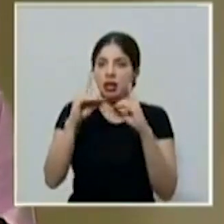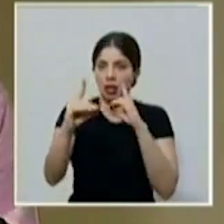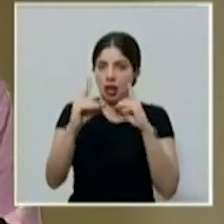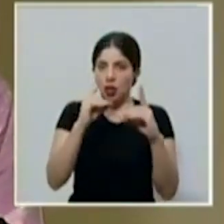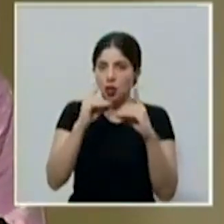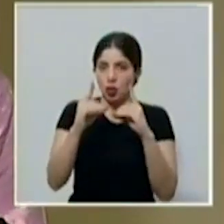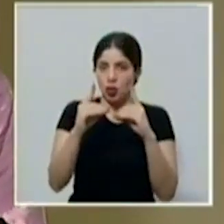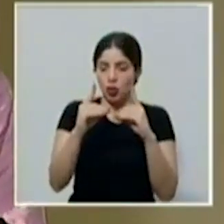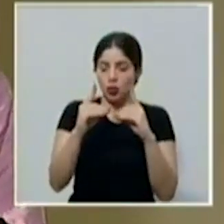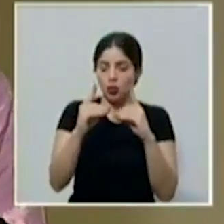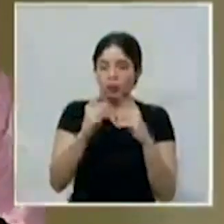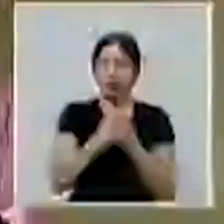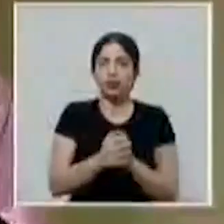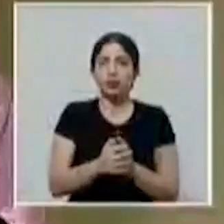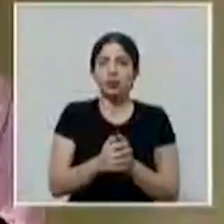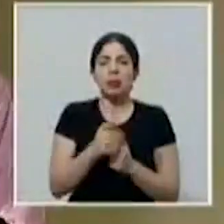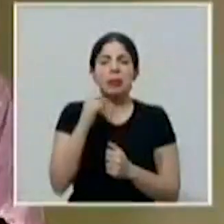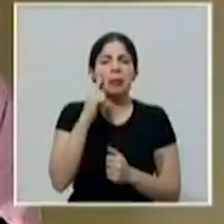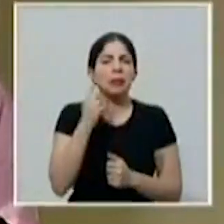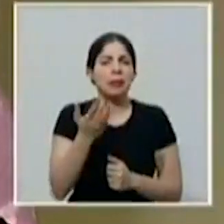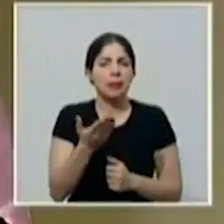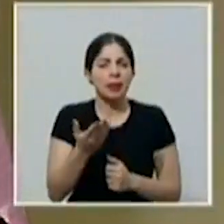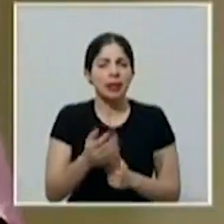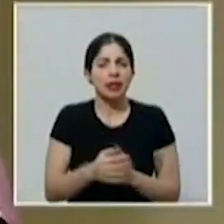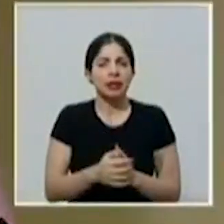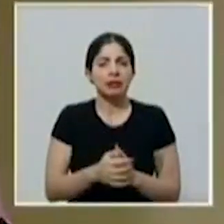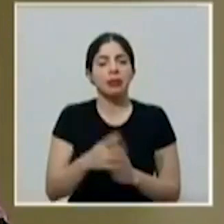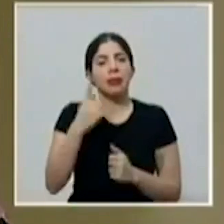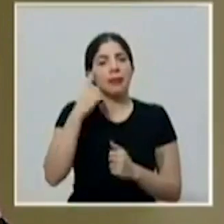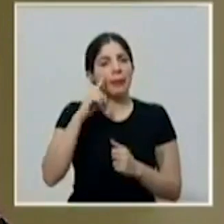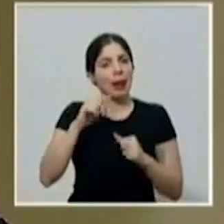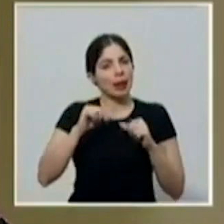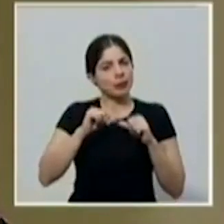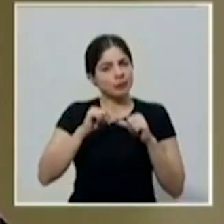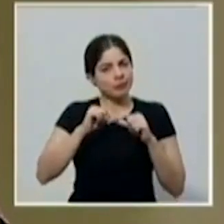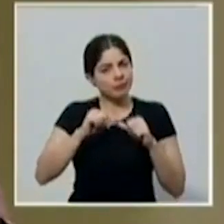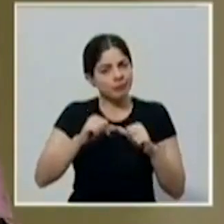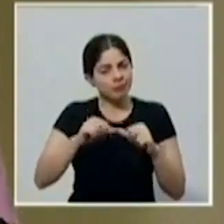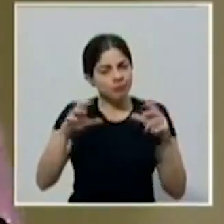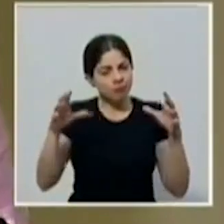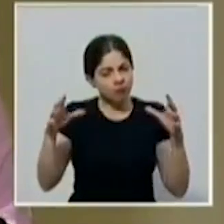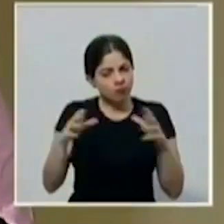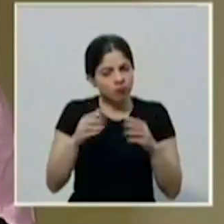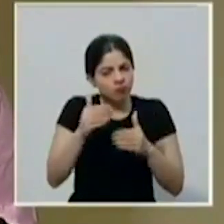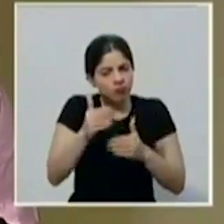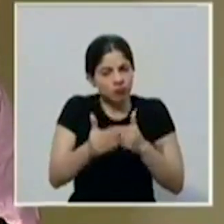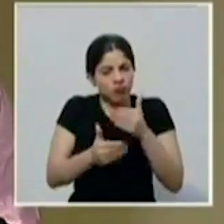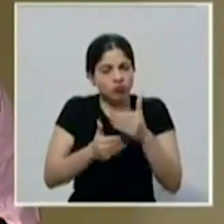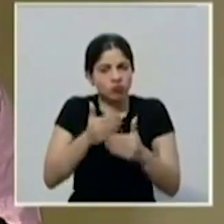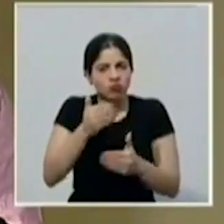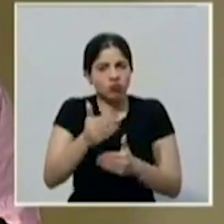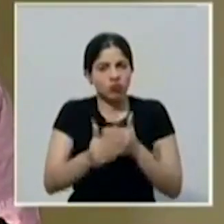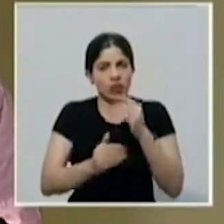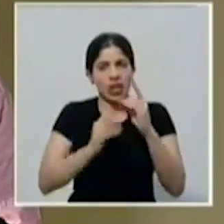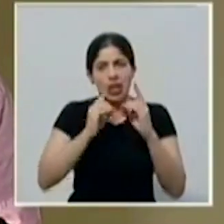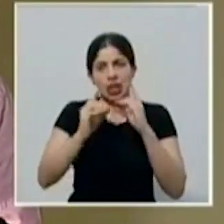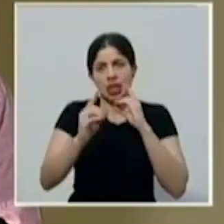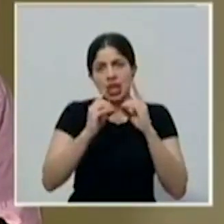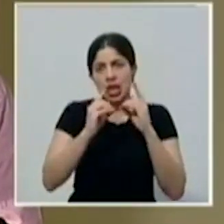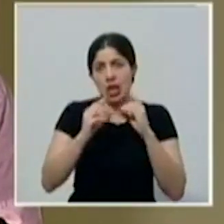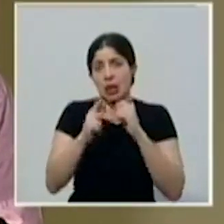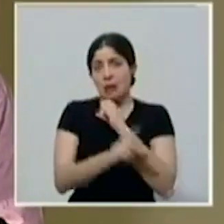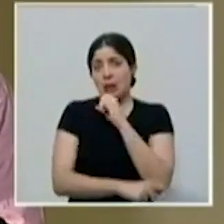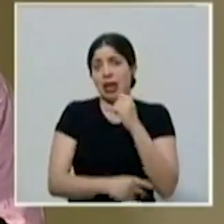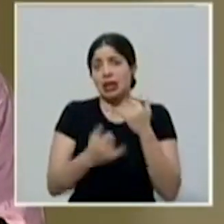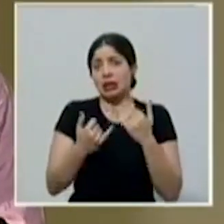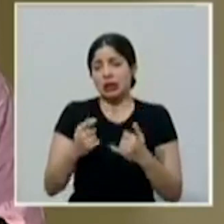precisamente para continuar con el proceso de diálogo que tanto requiere el